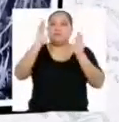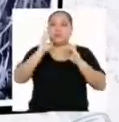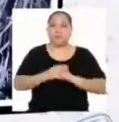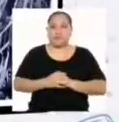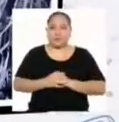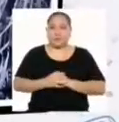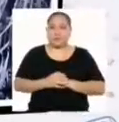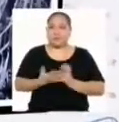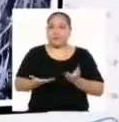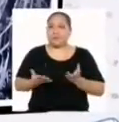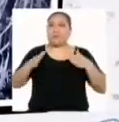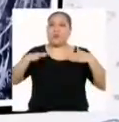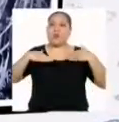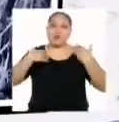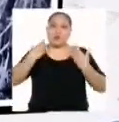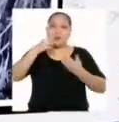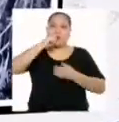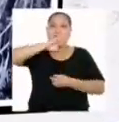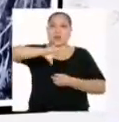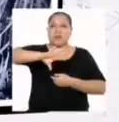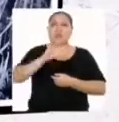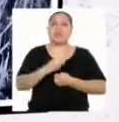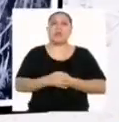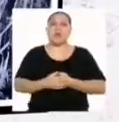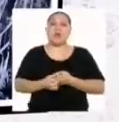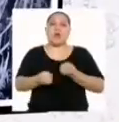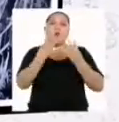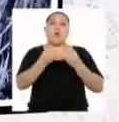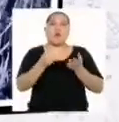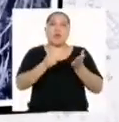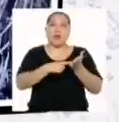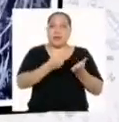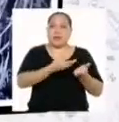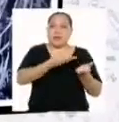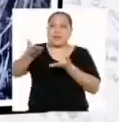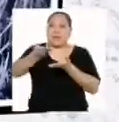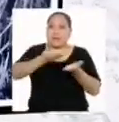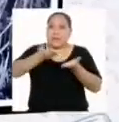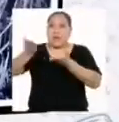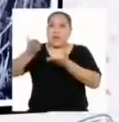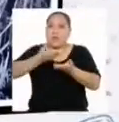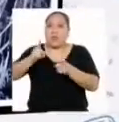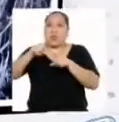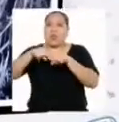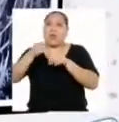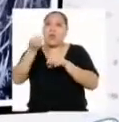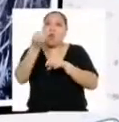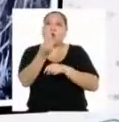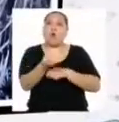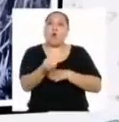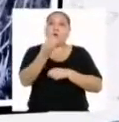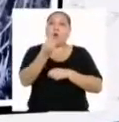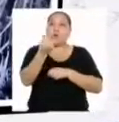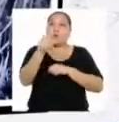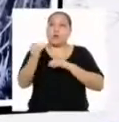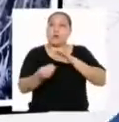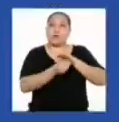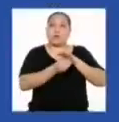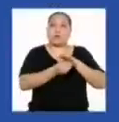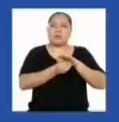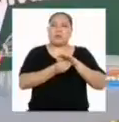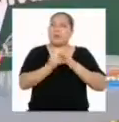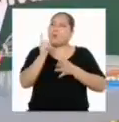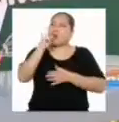Entonces, ¿podemos decir que la cantidad de entregas a domicilio depende de los ingresos en soles, o creo que ya me confundí?